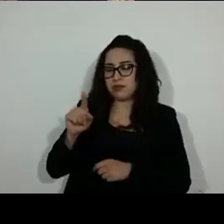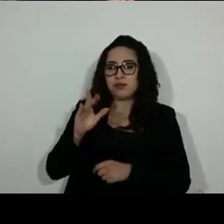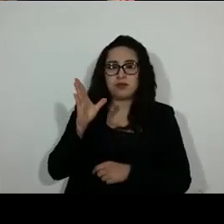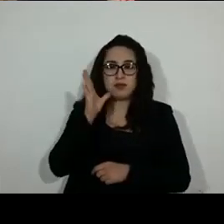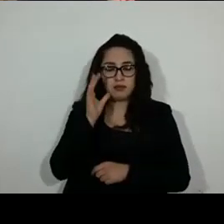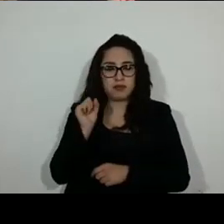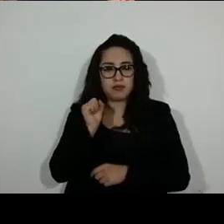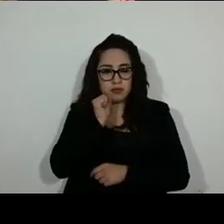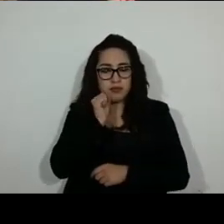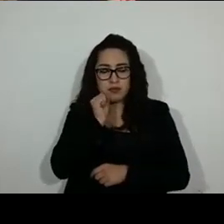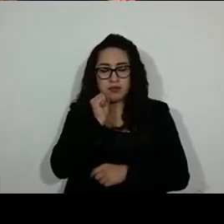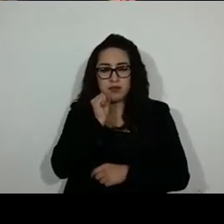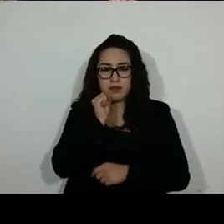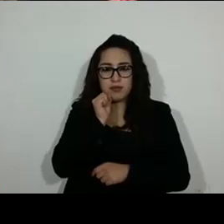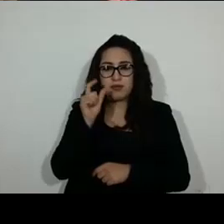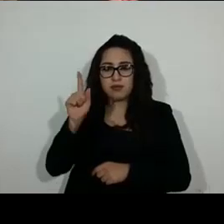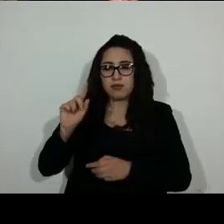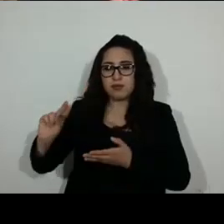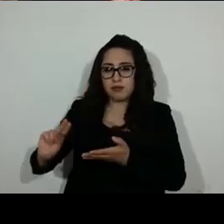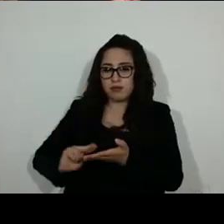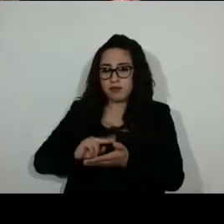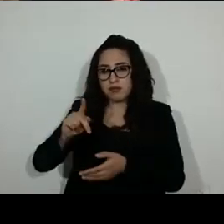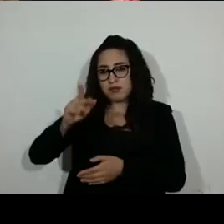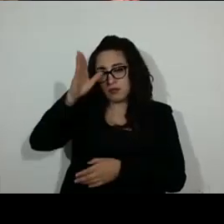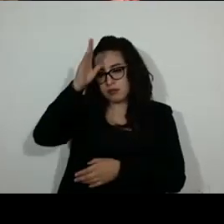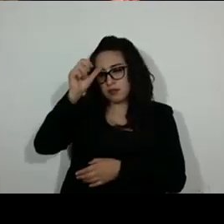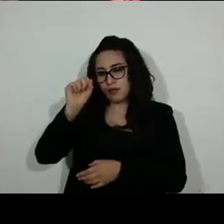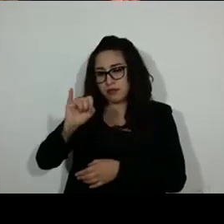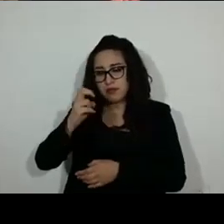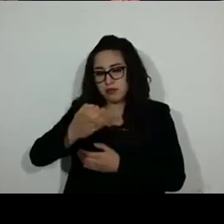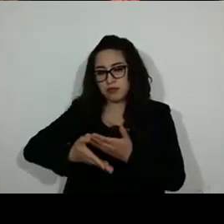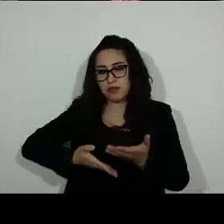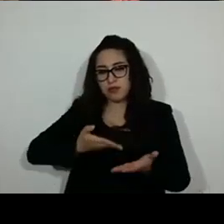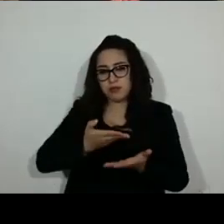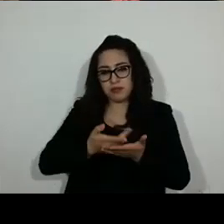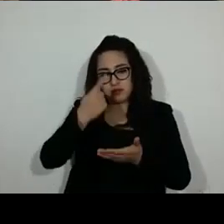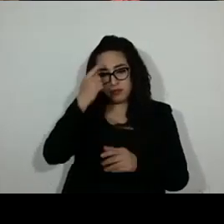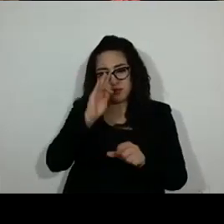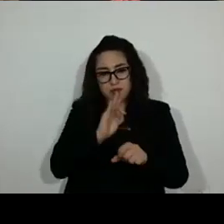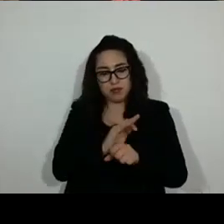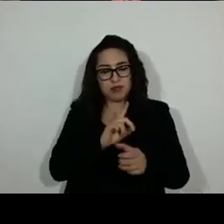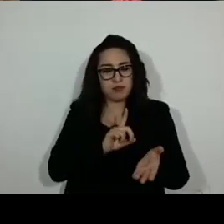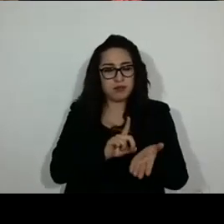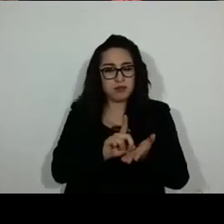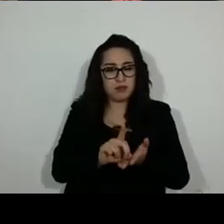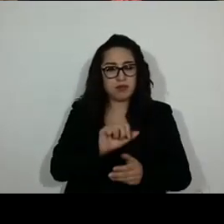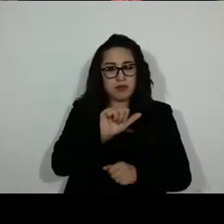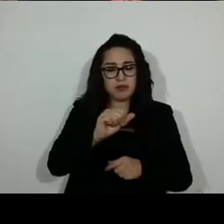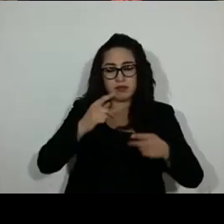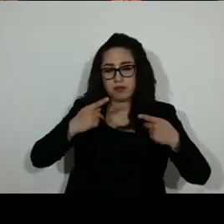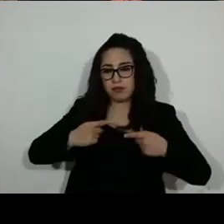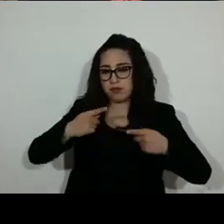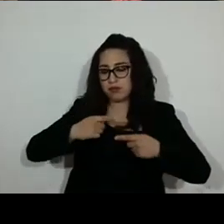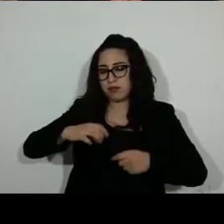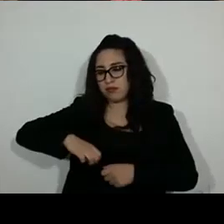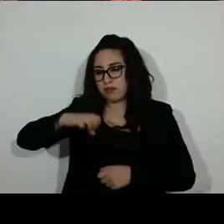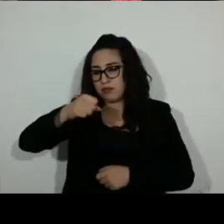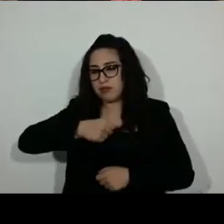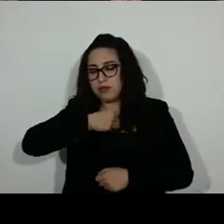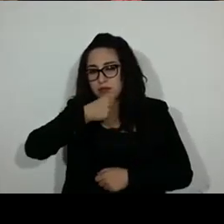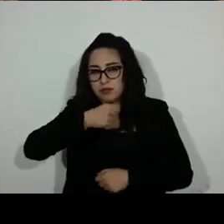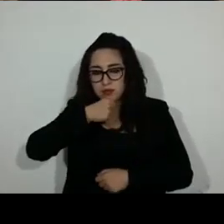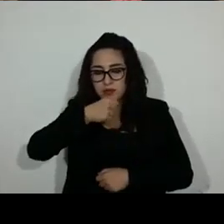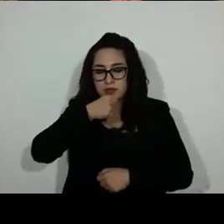firmó y ratificó la Convención por los Derechos de las Personas Mayores. Ya